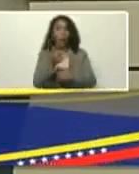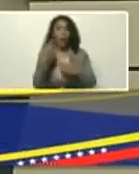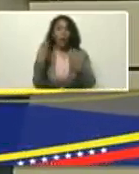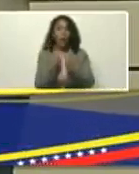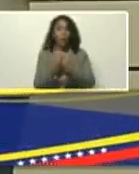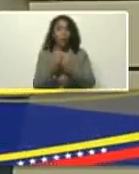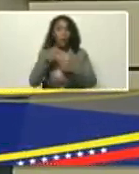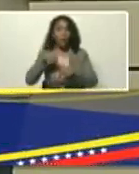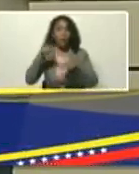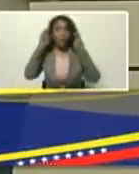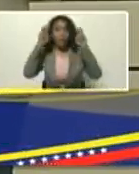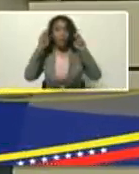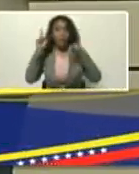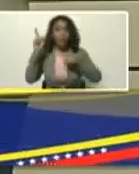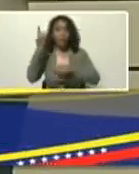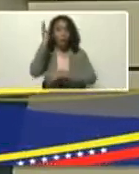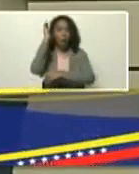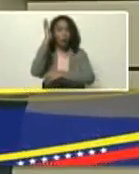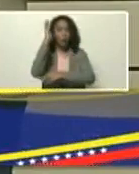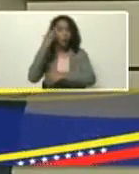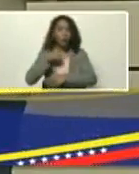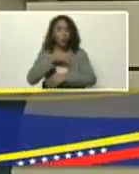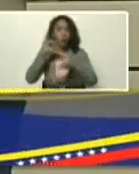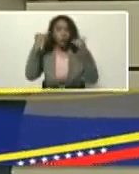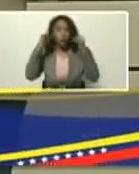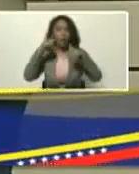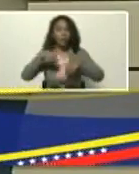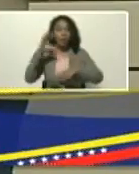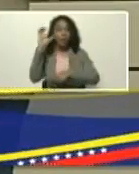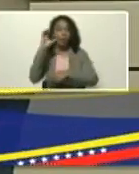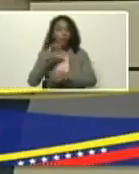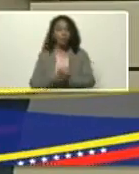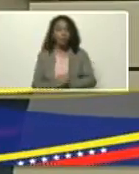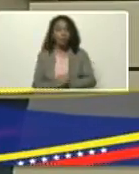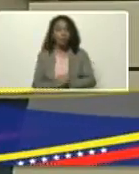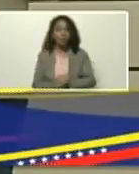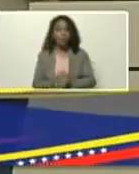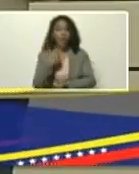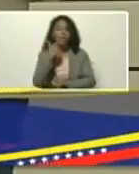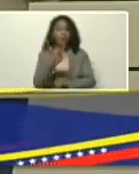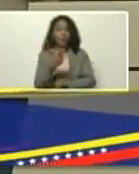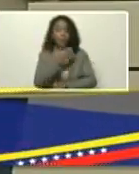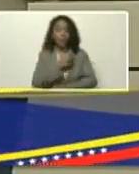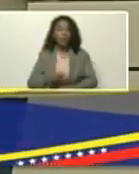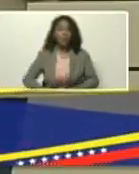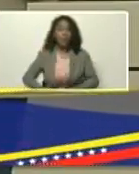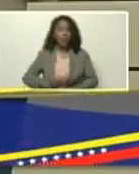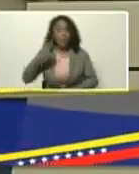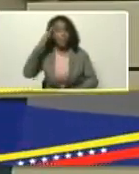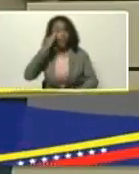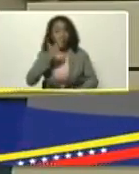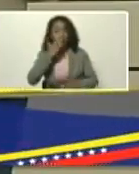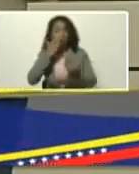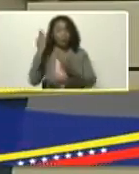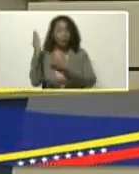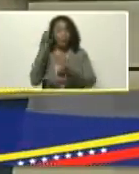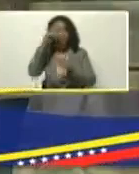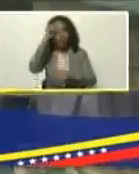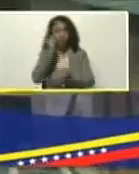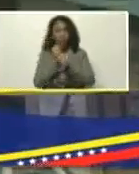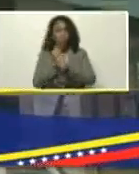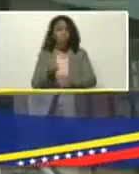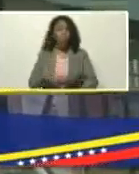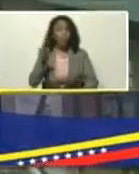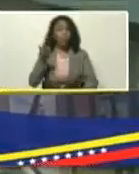este, en el marco de este congreso, que hemos celebrado, desde Caracas, hay que decir, presidente, que el coronel José Pereira, presentado un trabajo importante, que